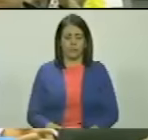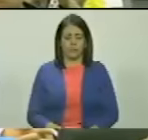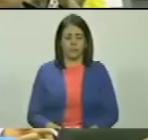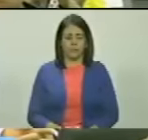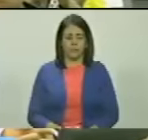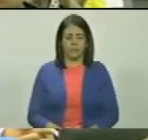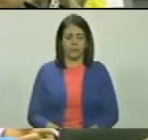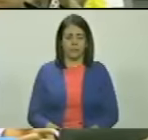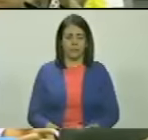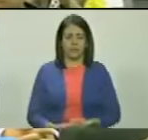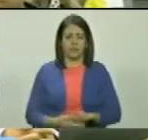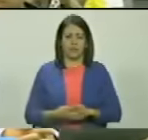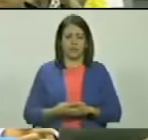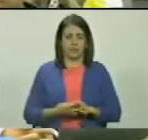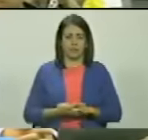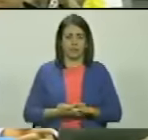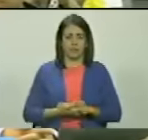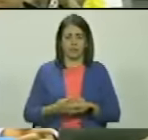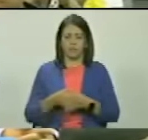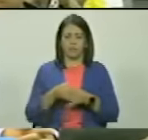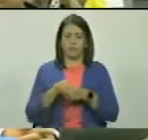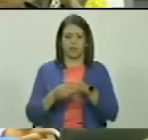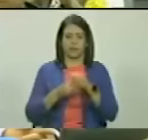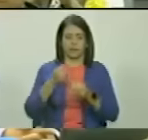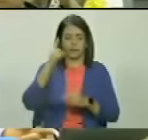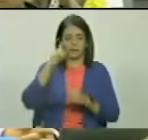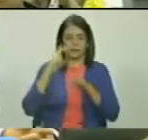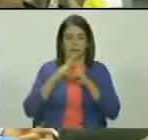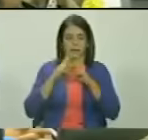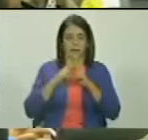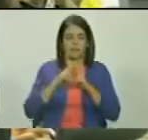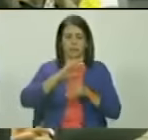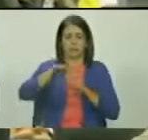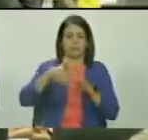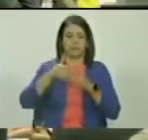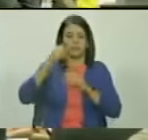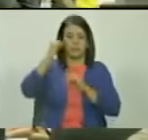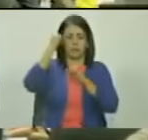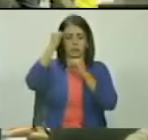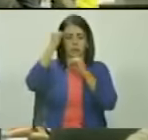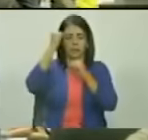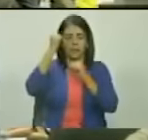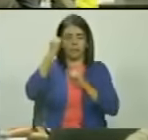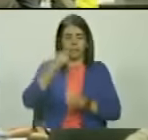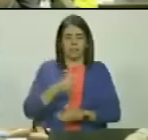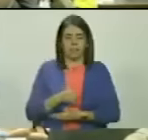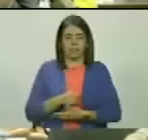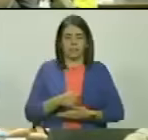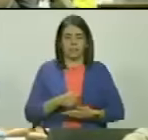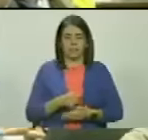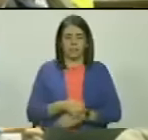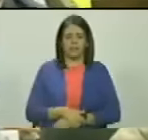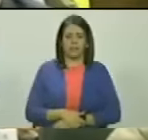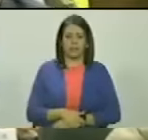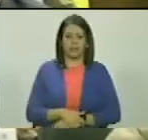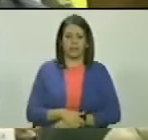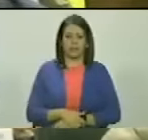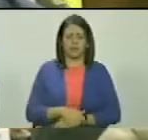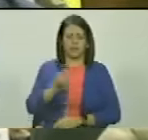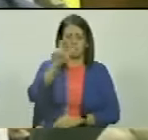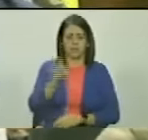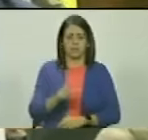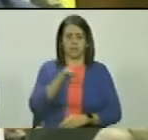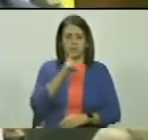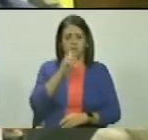para reconocer a nuestro héroe Domingo